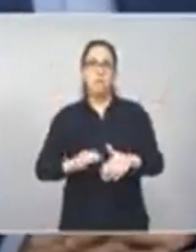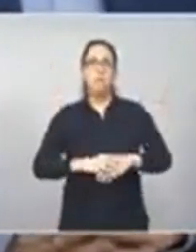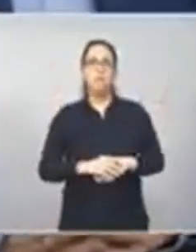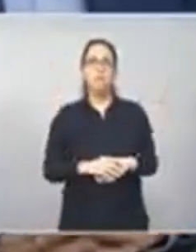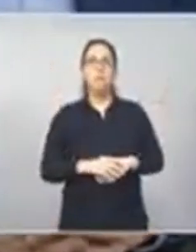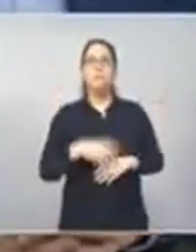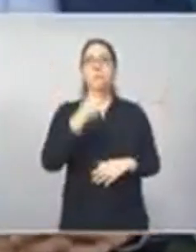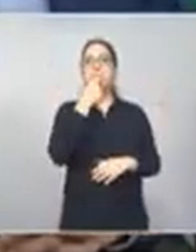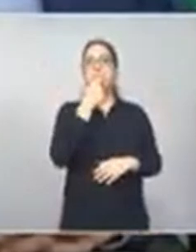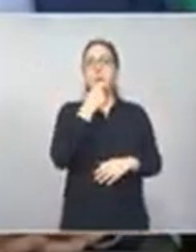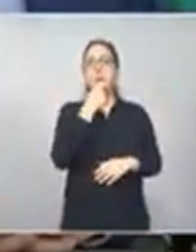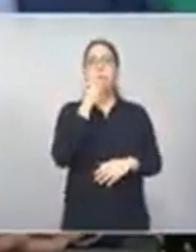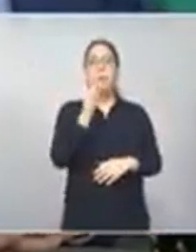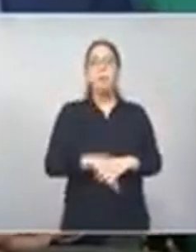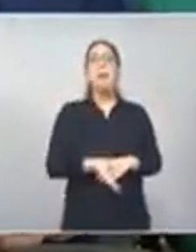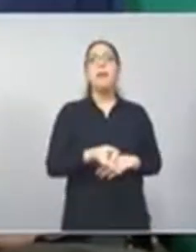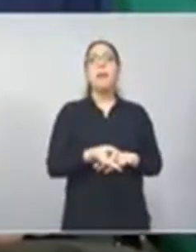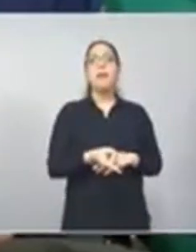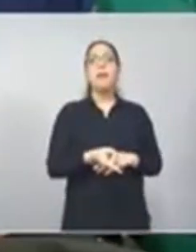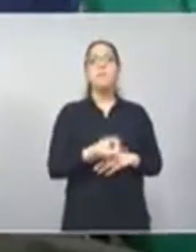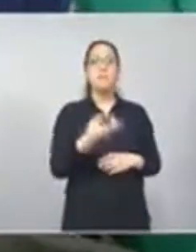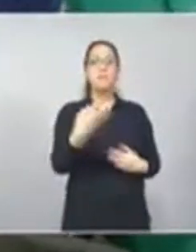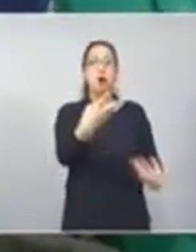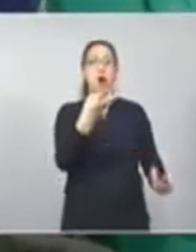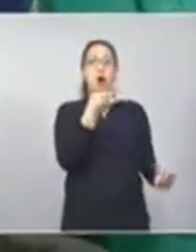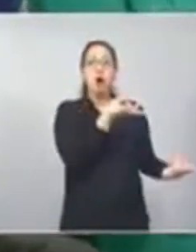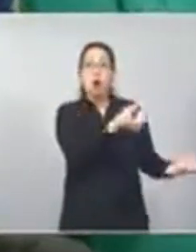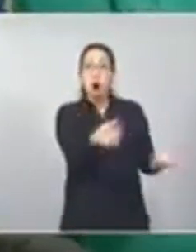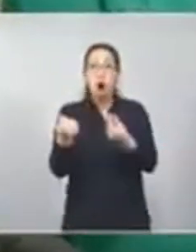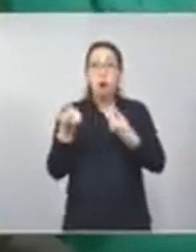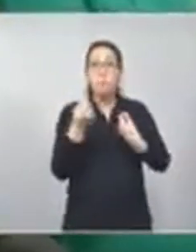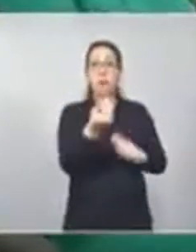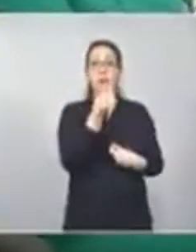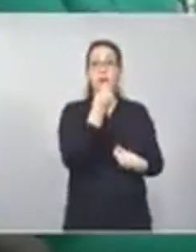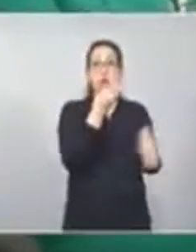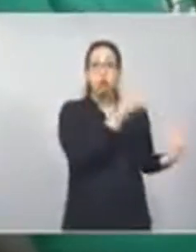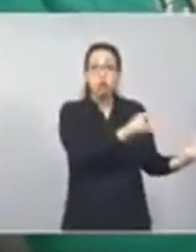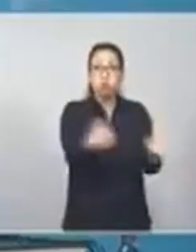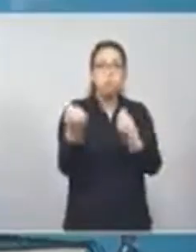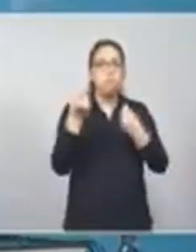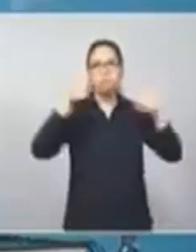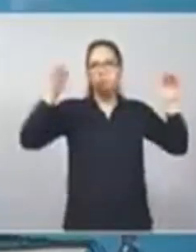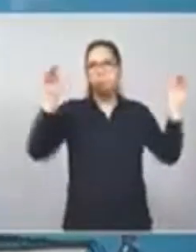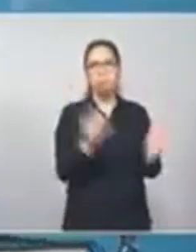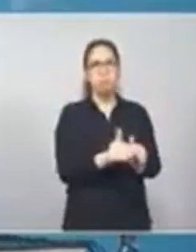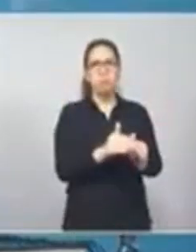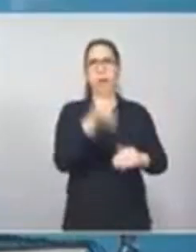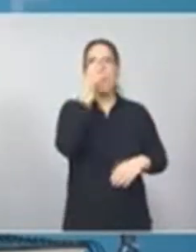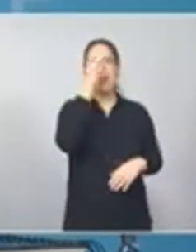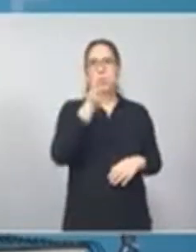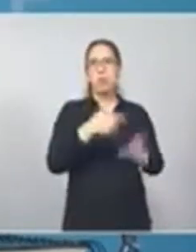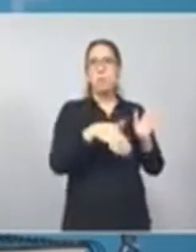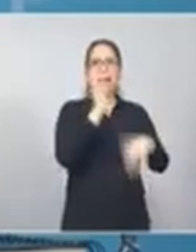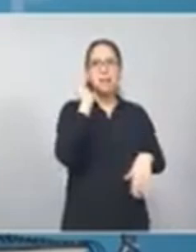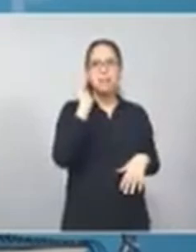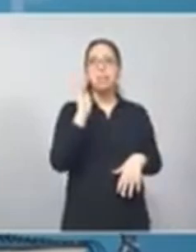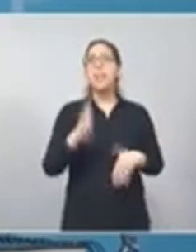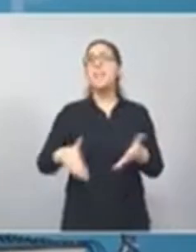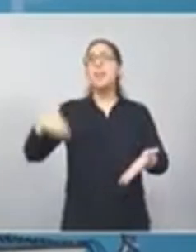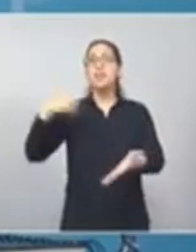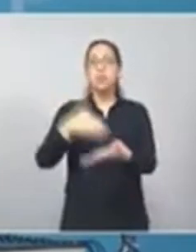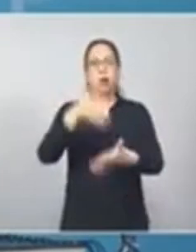caída también de dos dígitos del consumo, una caída de dos dígitos de la inversión.